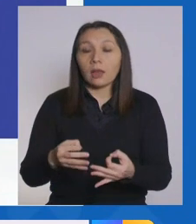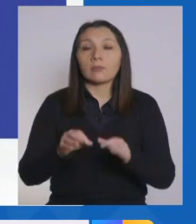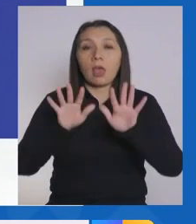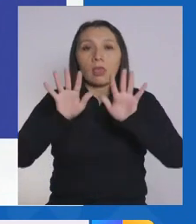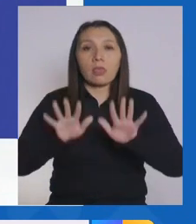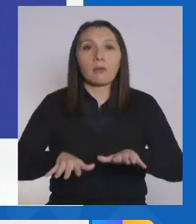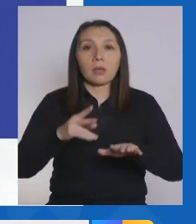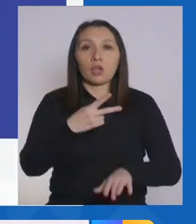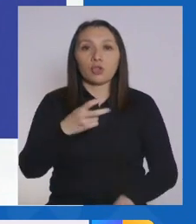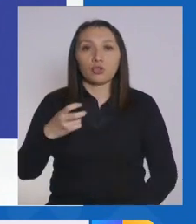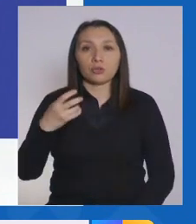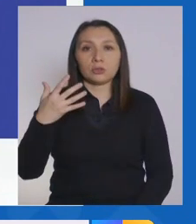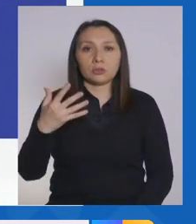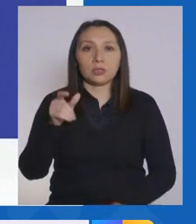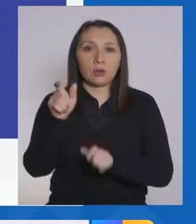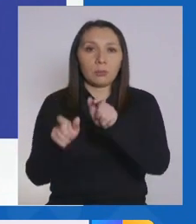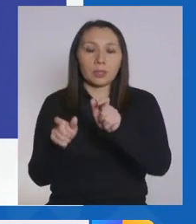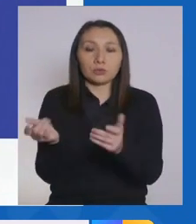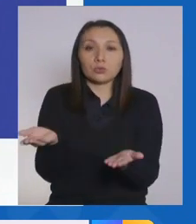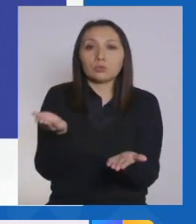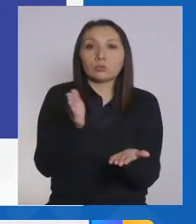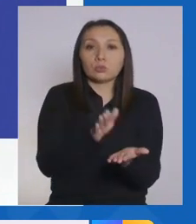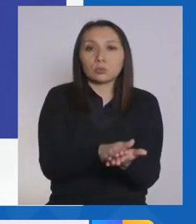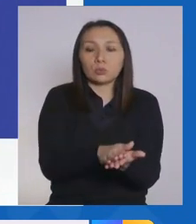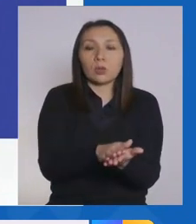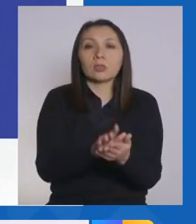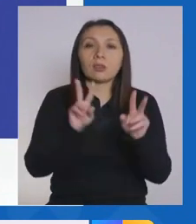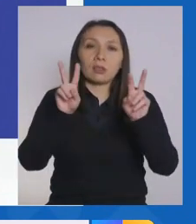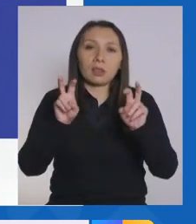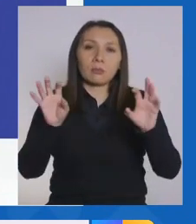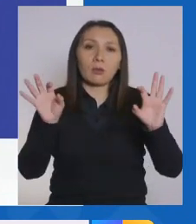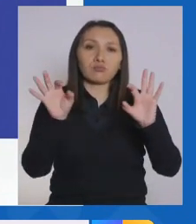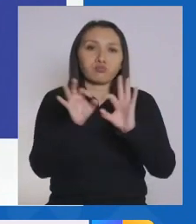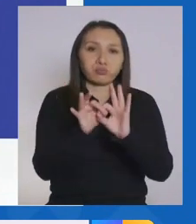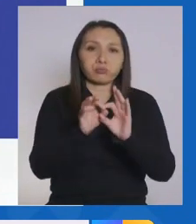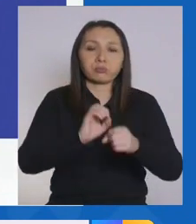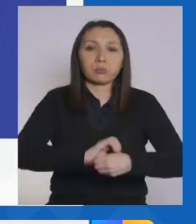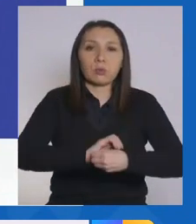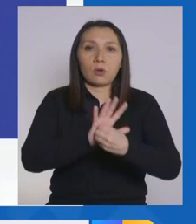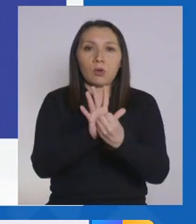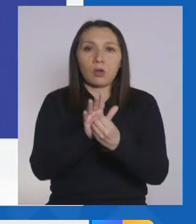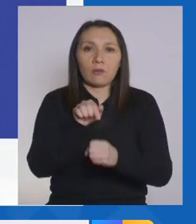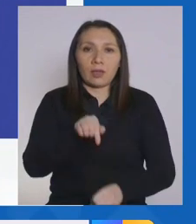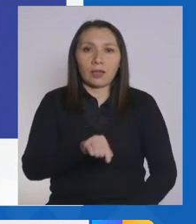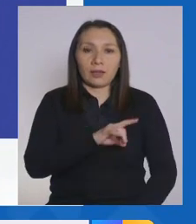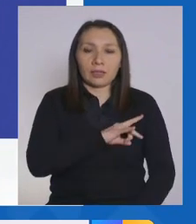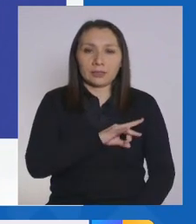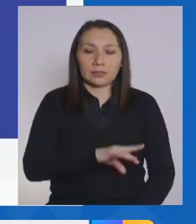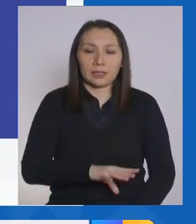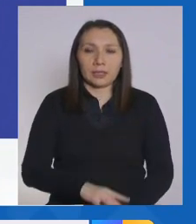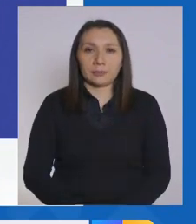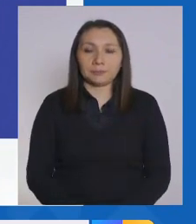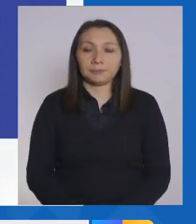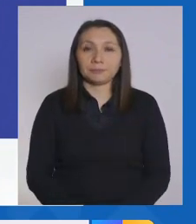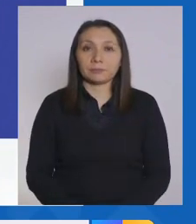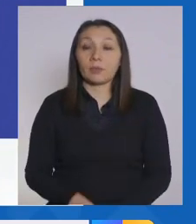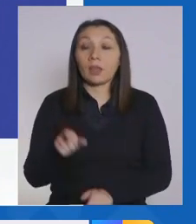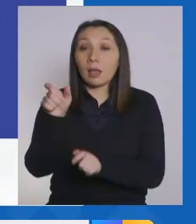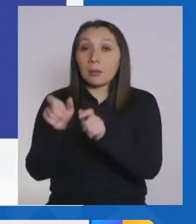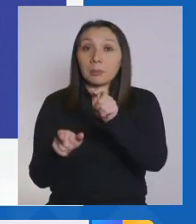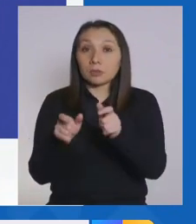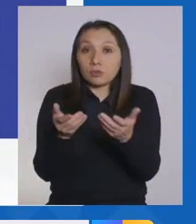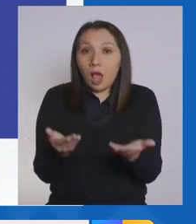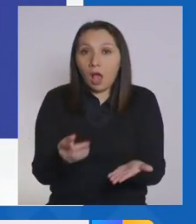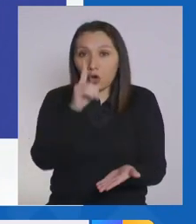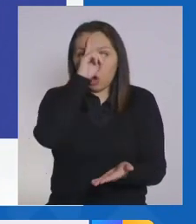10.205 personas fallecidas asociadas al COVID-19 en nuestro país. En relación a las personas